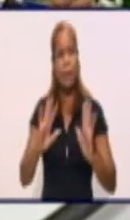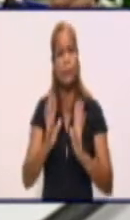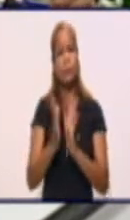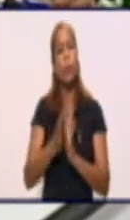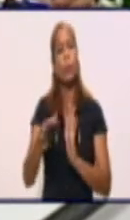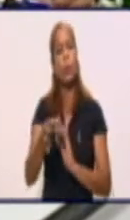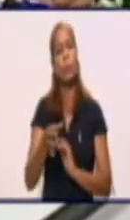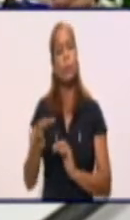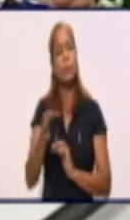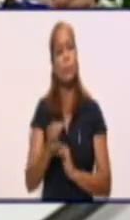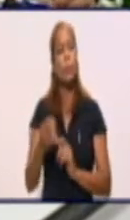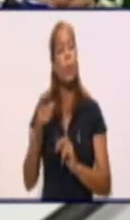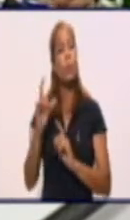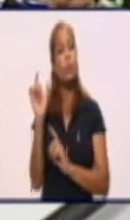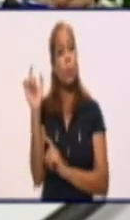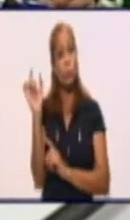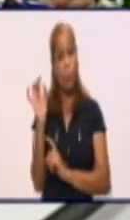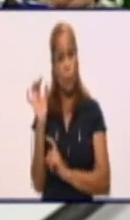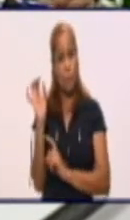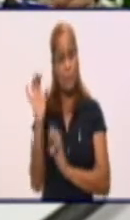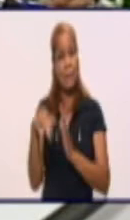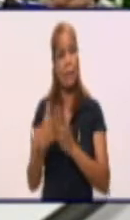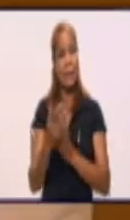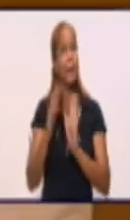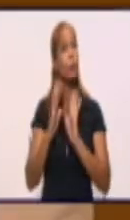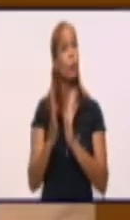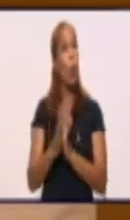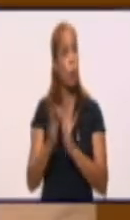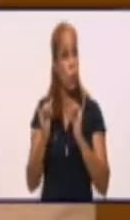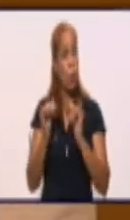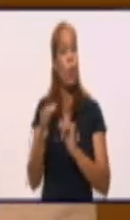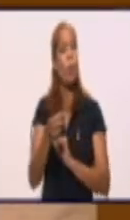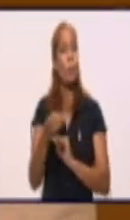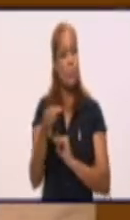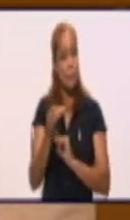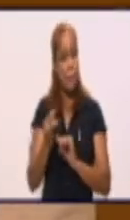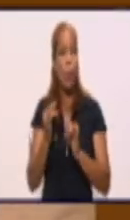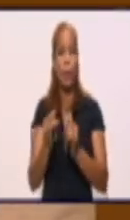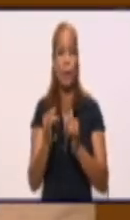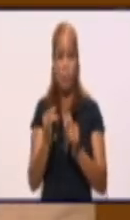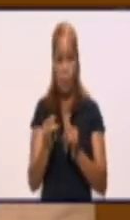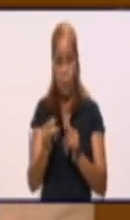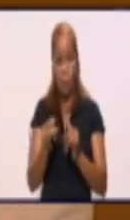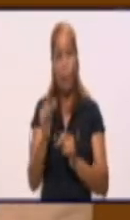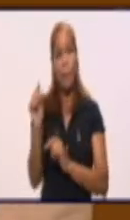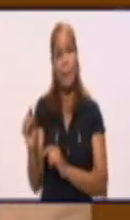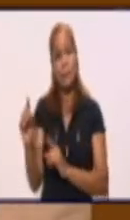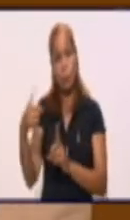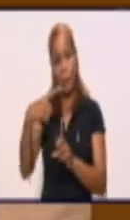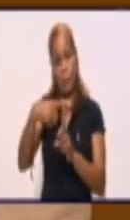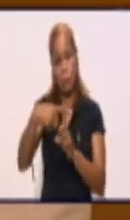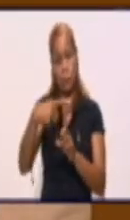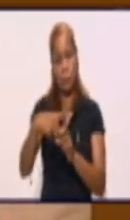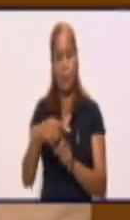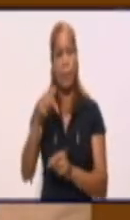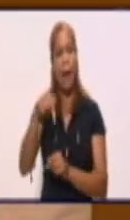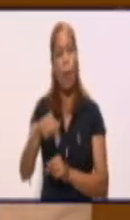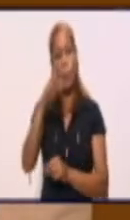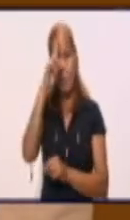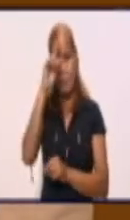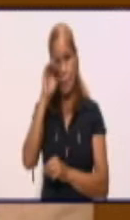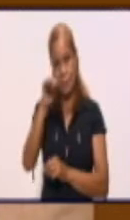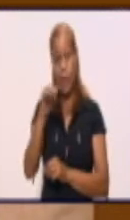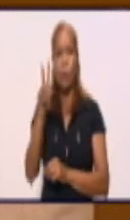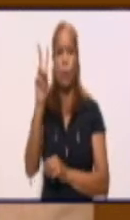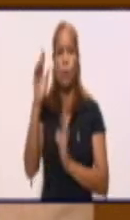en los últimos 15 días han reportado casos, todos. Unos más que otros, pero todos han reportado casos. Hoy permanecen ingresados